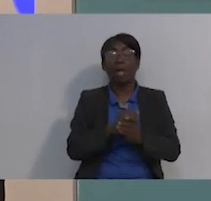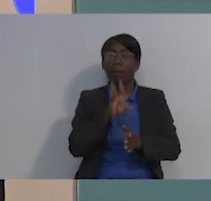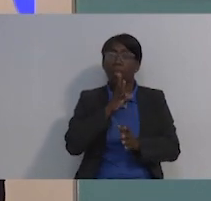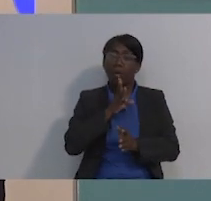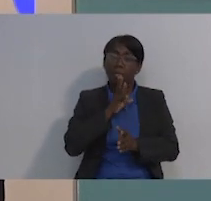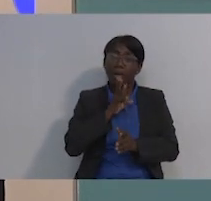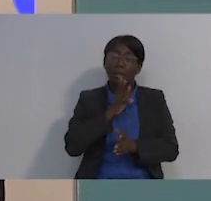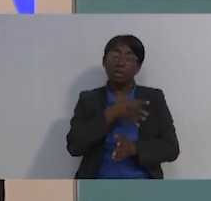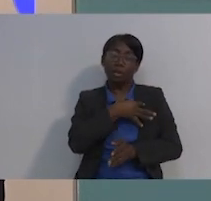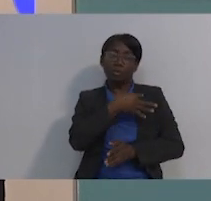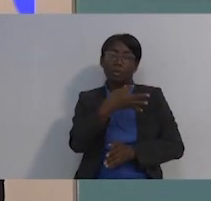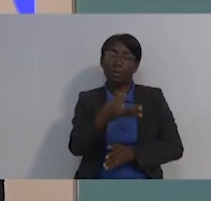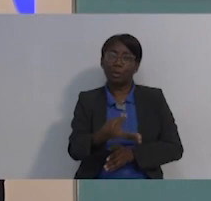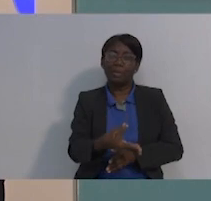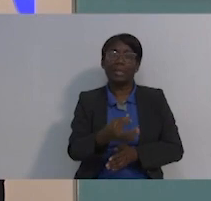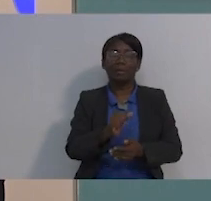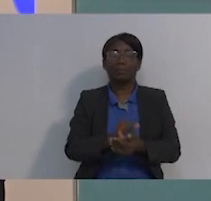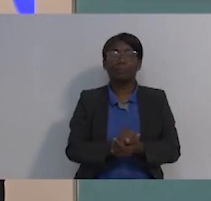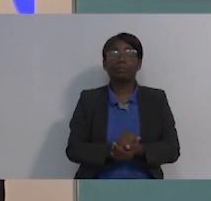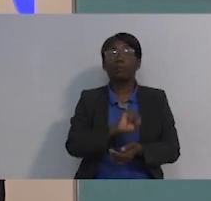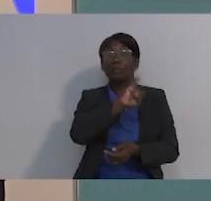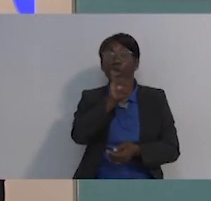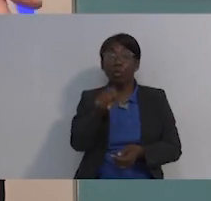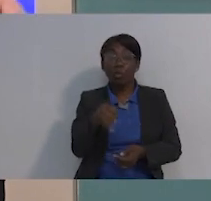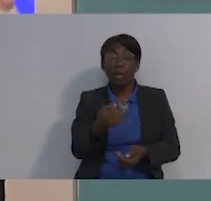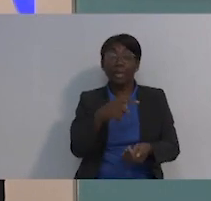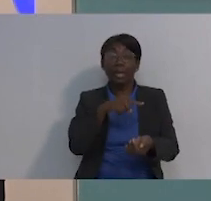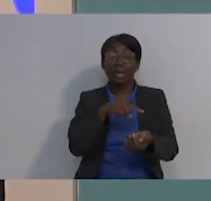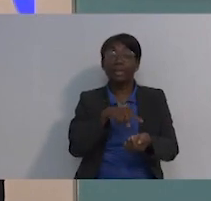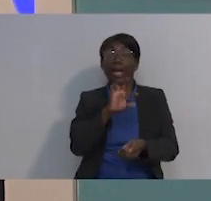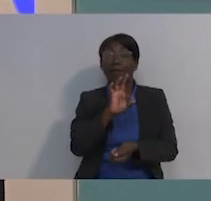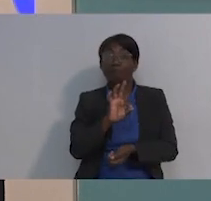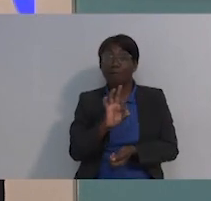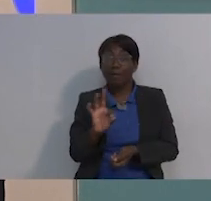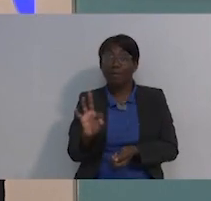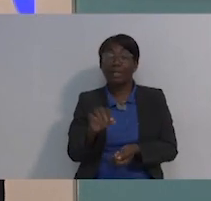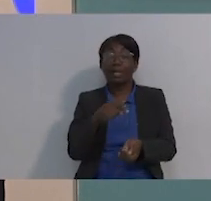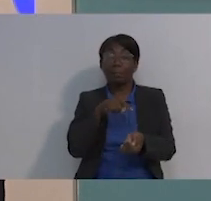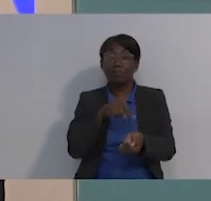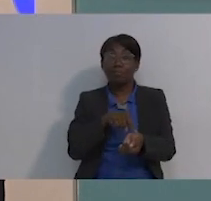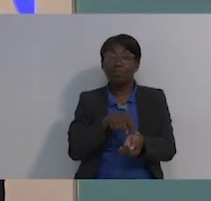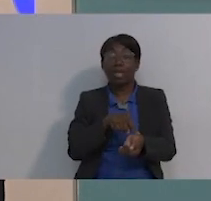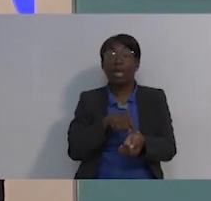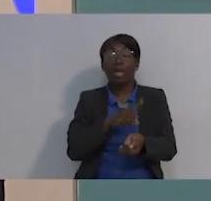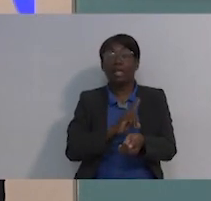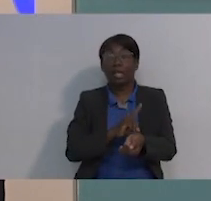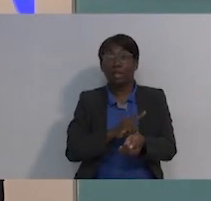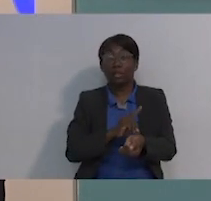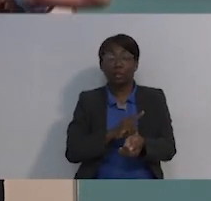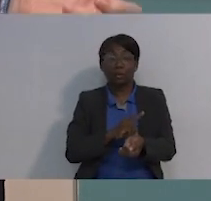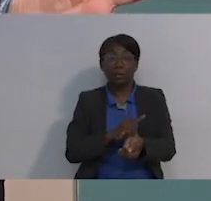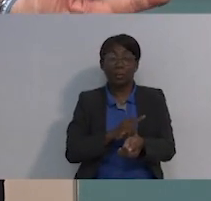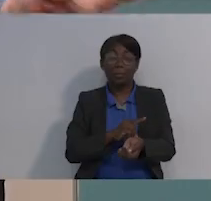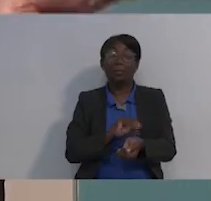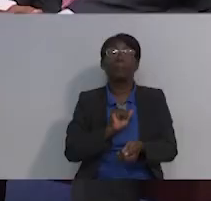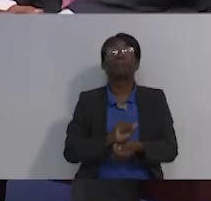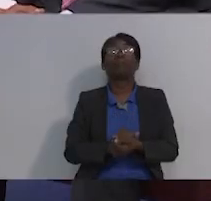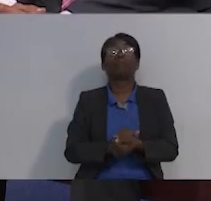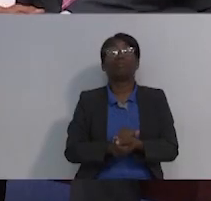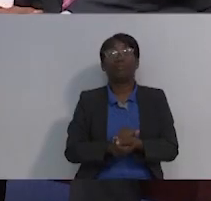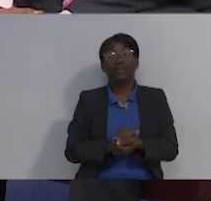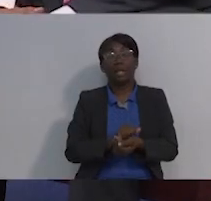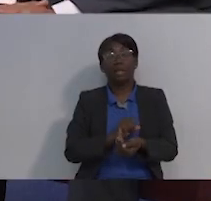hemos estado hablando con nuestros invitados, con Julieta de Fábrega, Julieta de Diego de Fábrega,